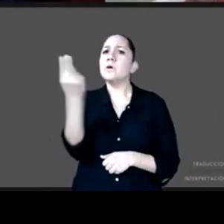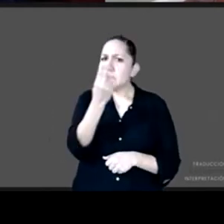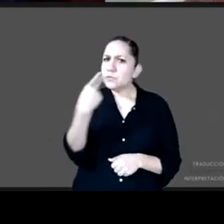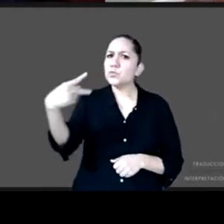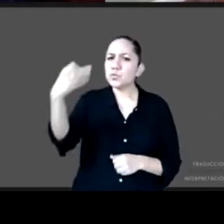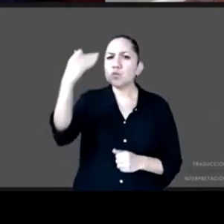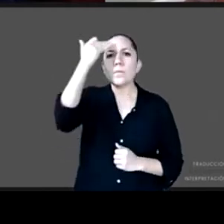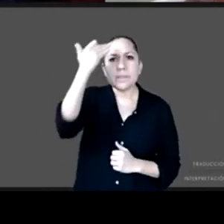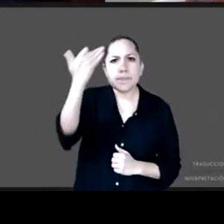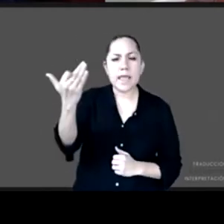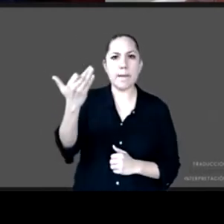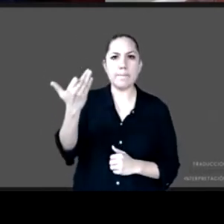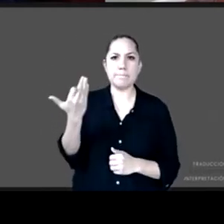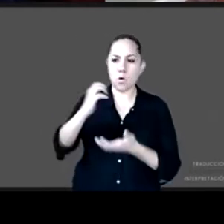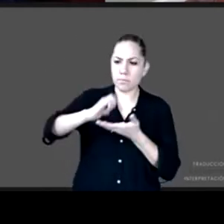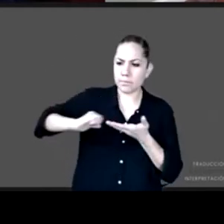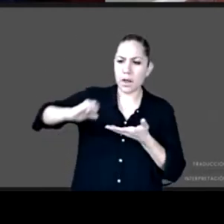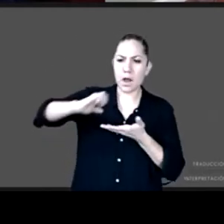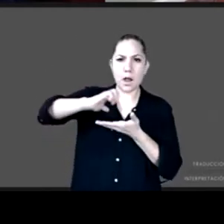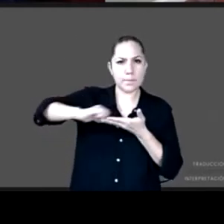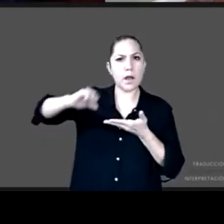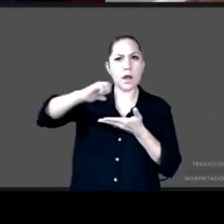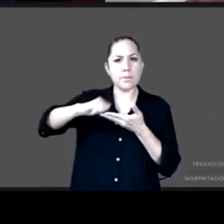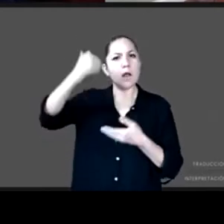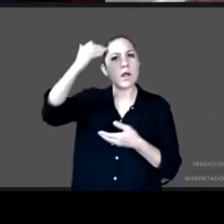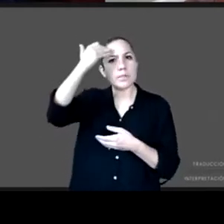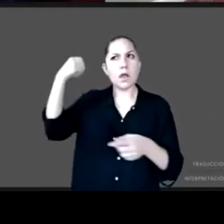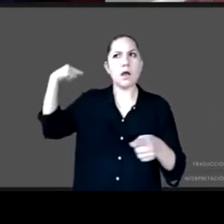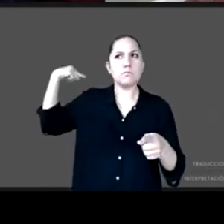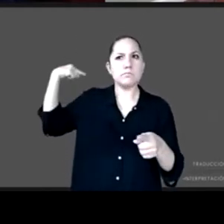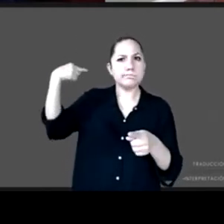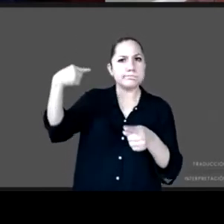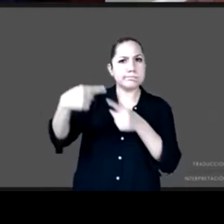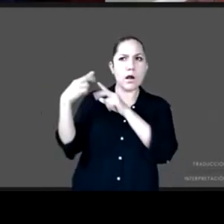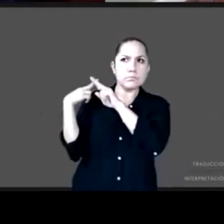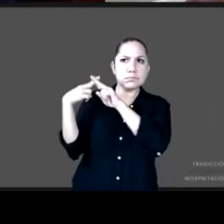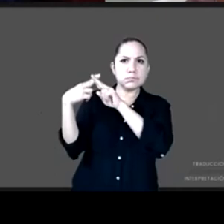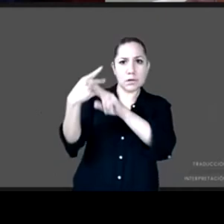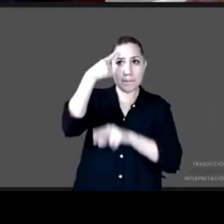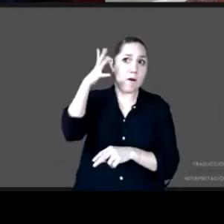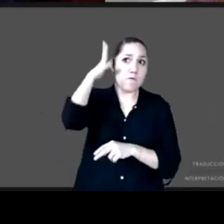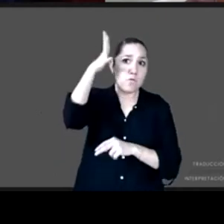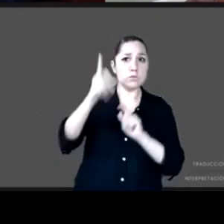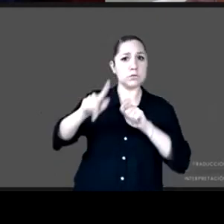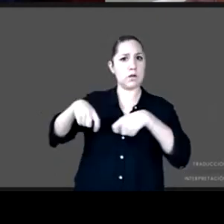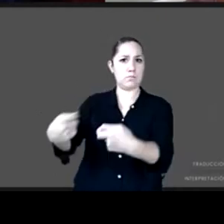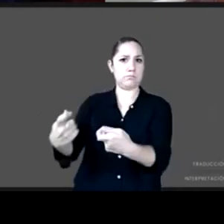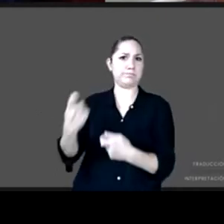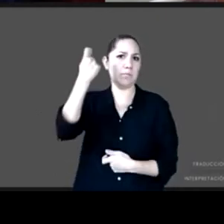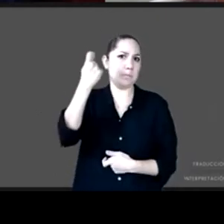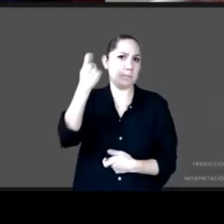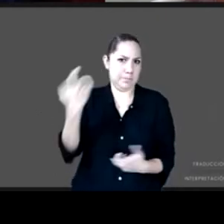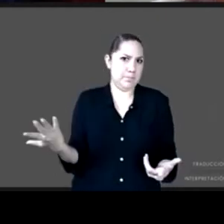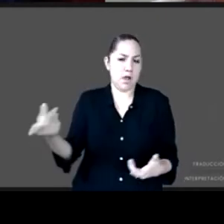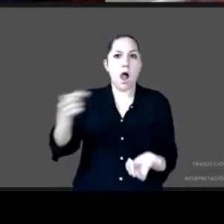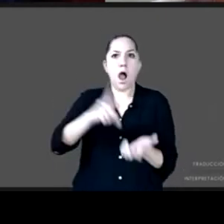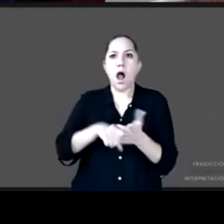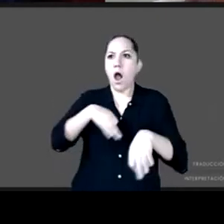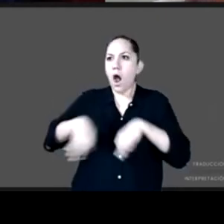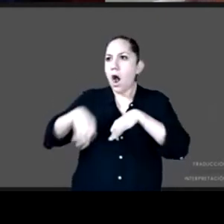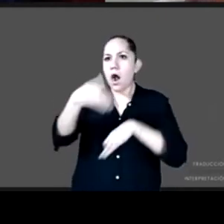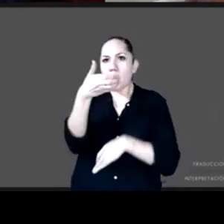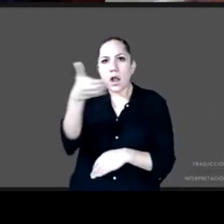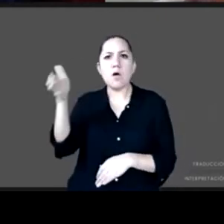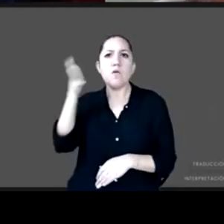desigualdad de indefensión y por eso también mencionaba el tema fundamental de la portabilidad de los servicios